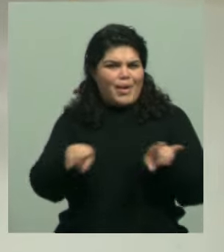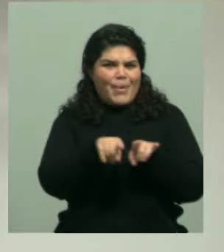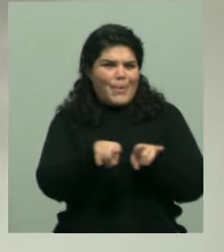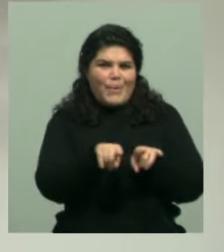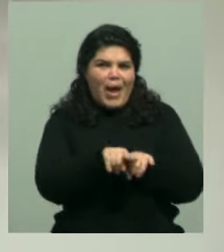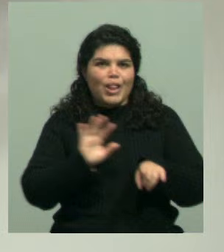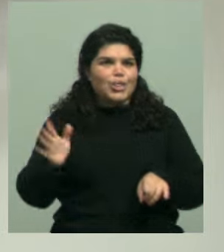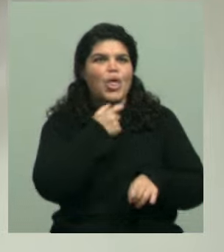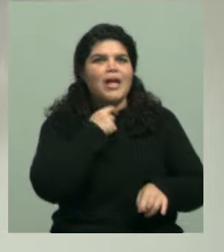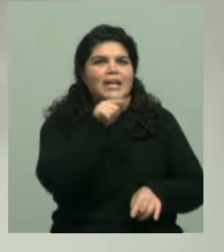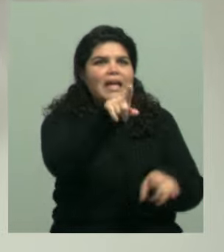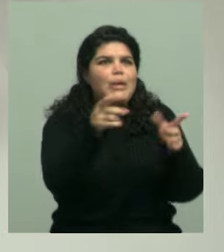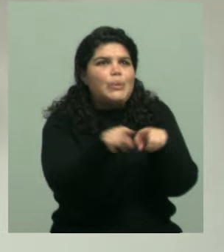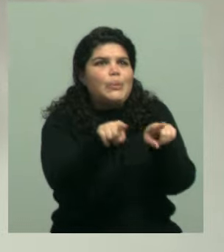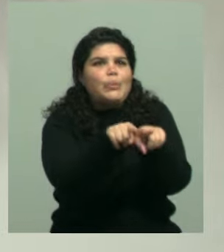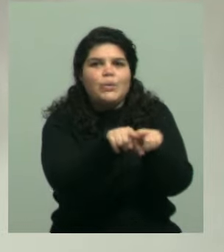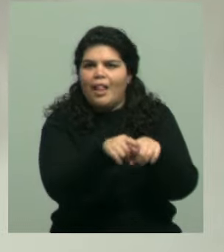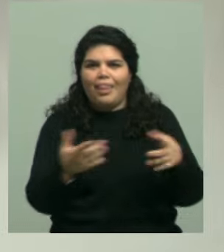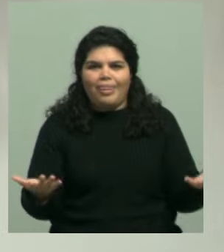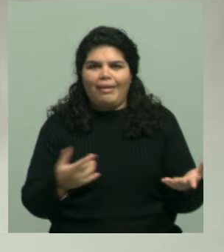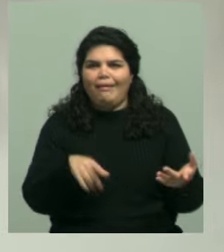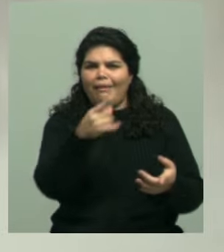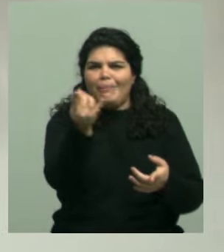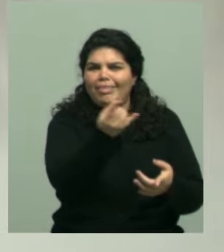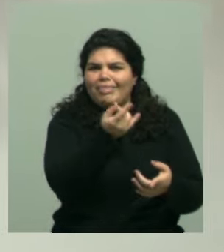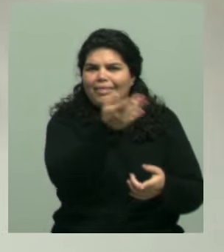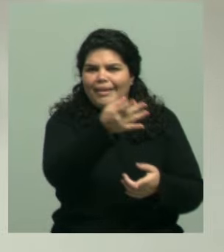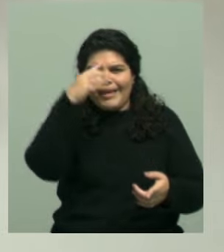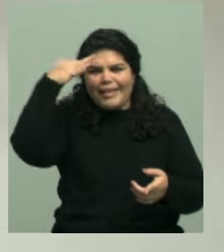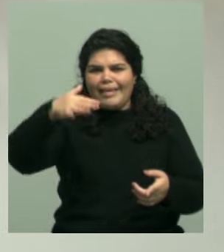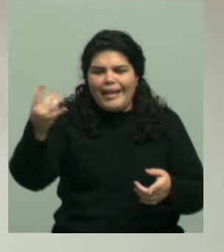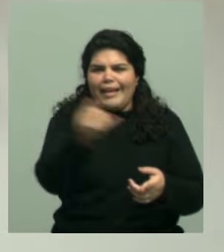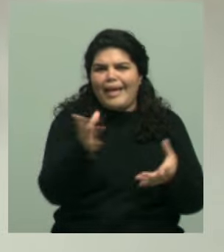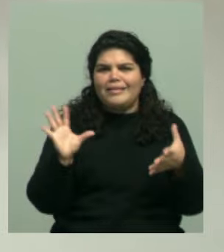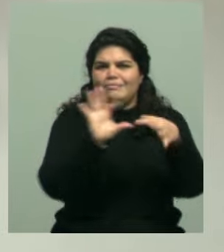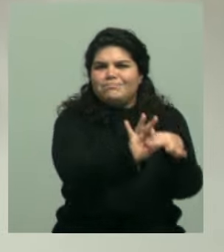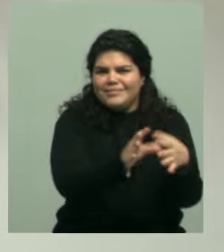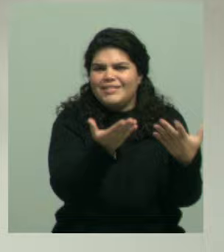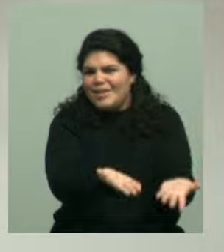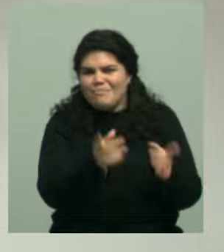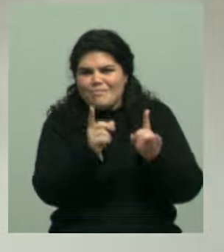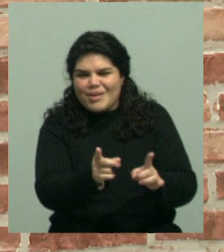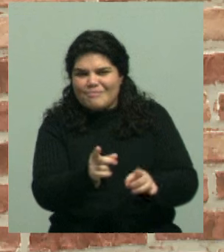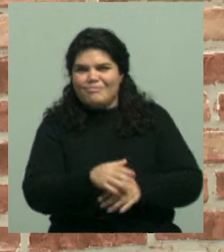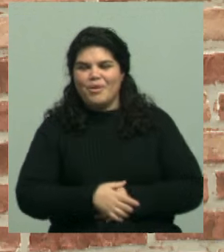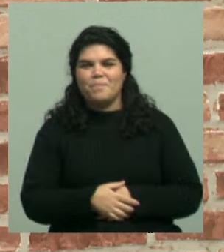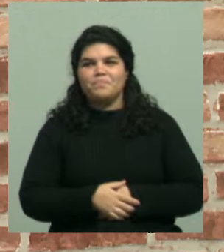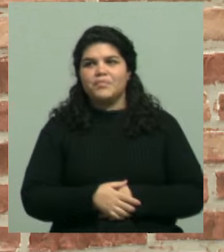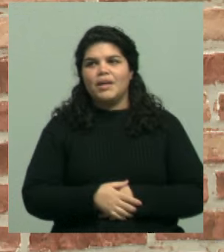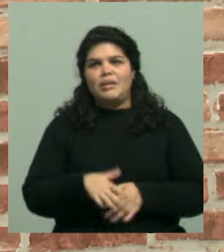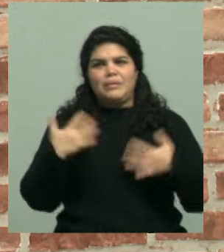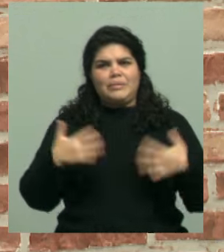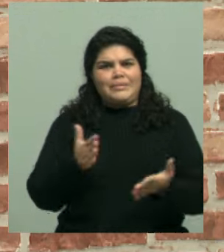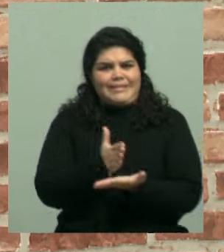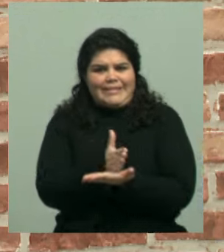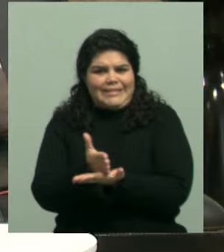Pero bueno, algunas se notaba pero veías algunas que realmente decías es increíble que la línea es totalmente delgada, no se